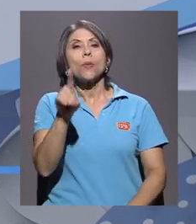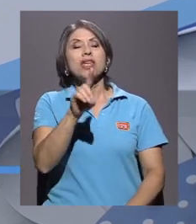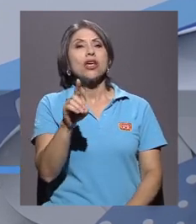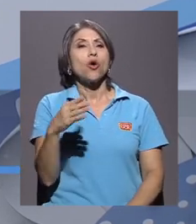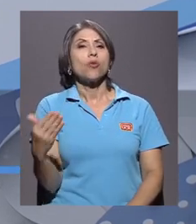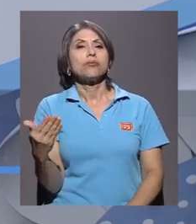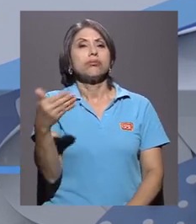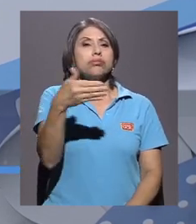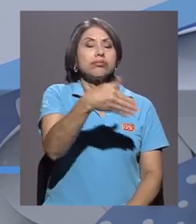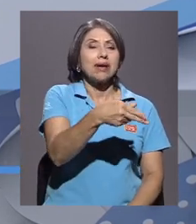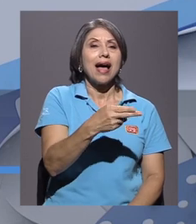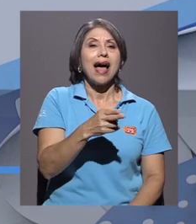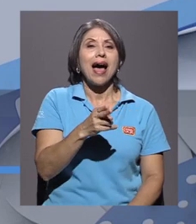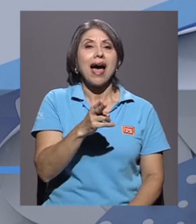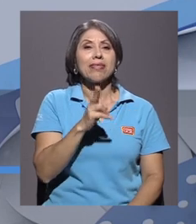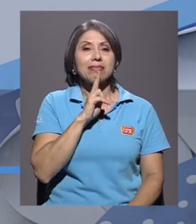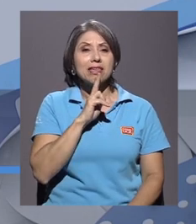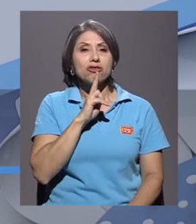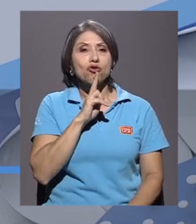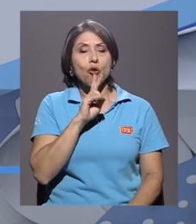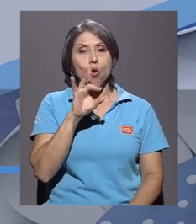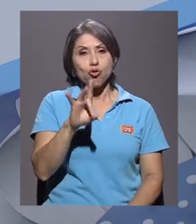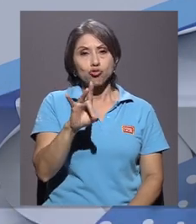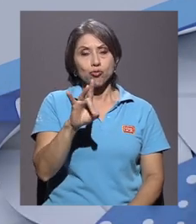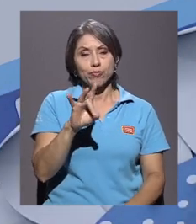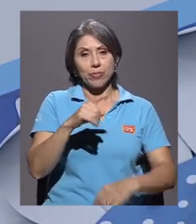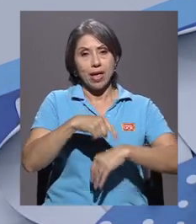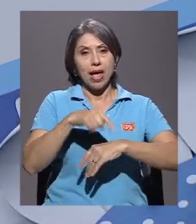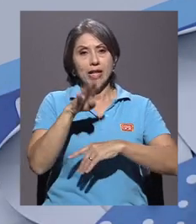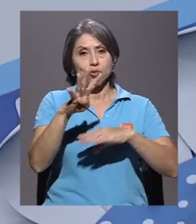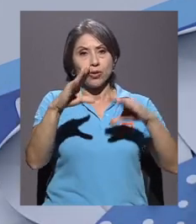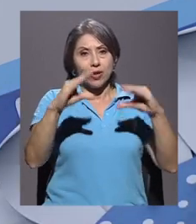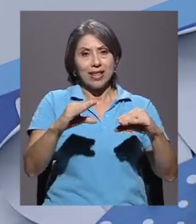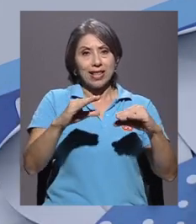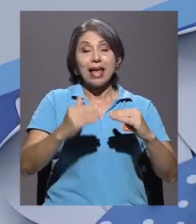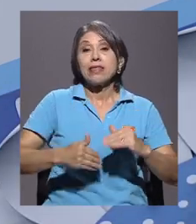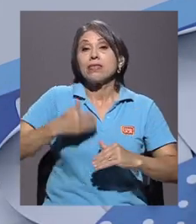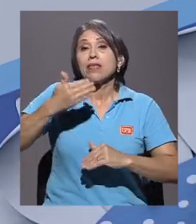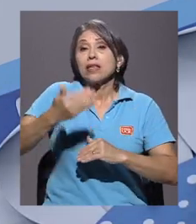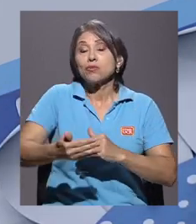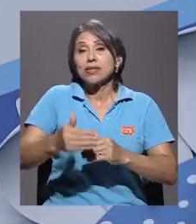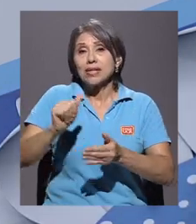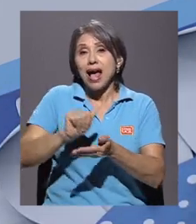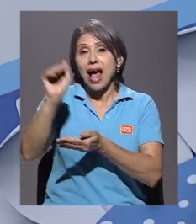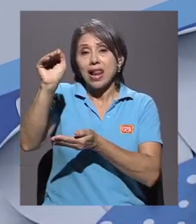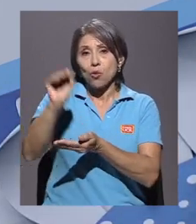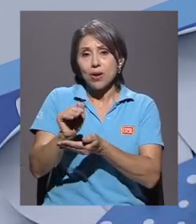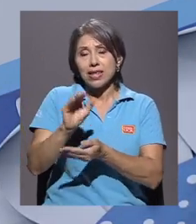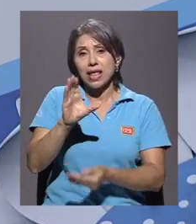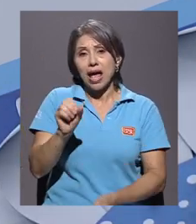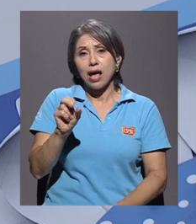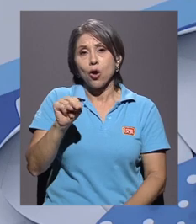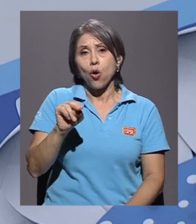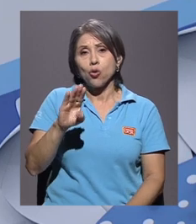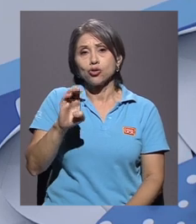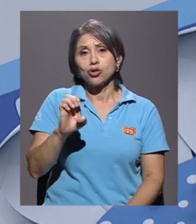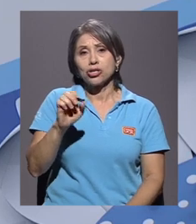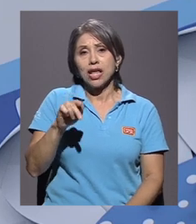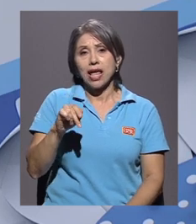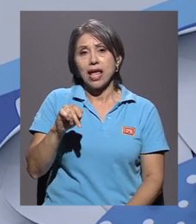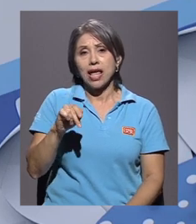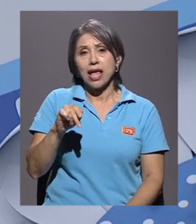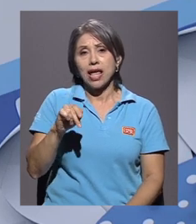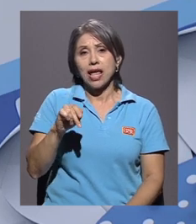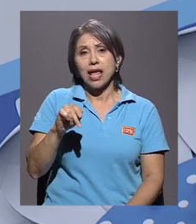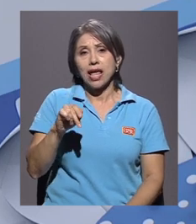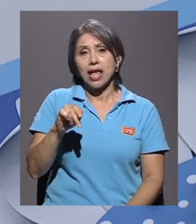tarde, en la iglesia, en Atillo 8, luego vamos a estar en Concepción de la Juelita a las 7 de la noche, también en la iglesia, la